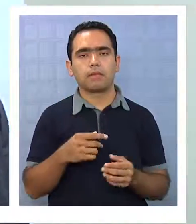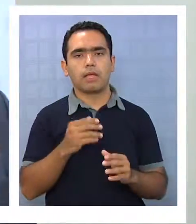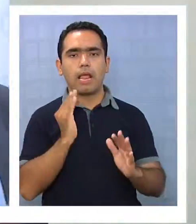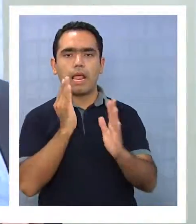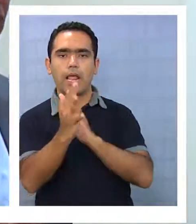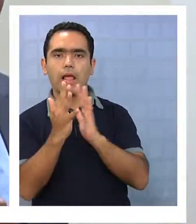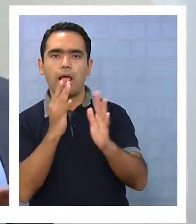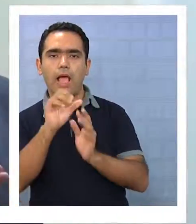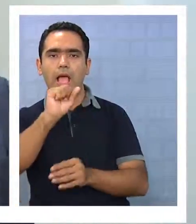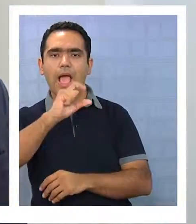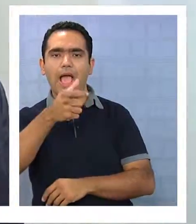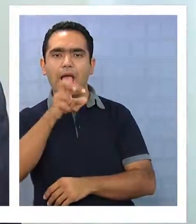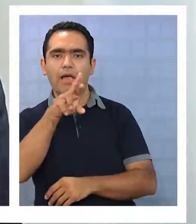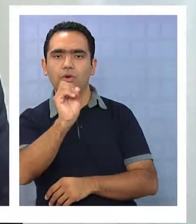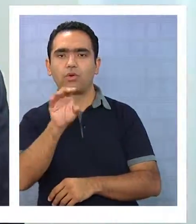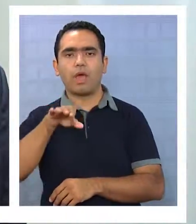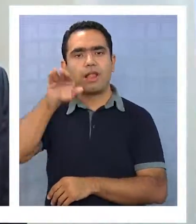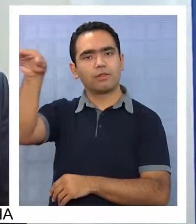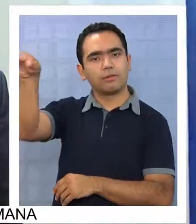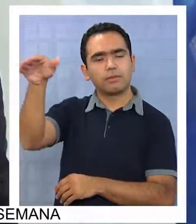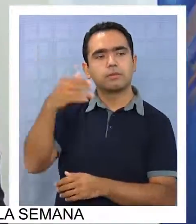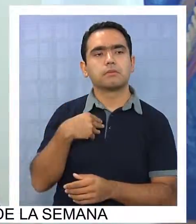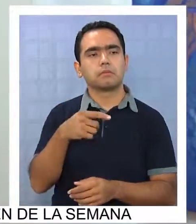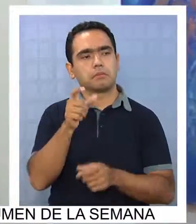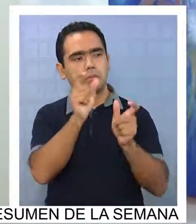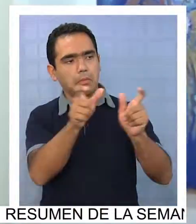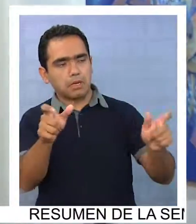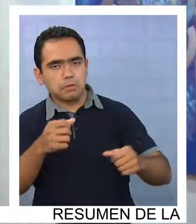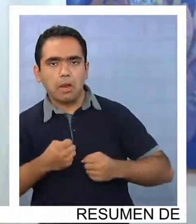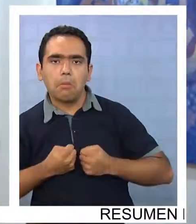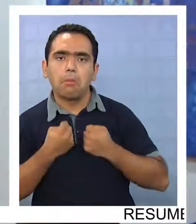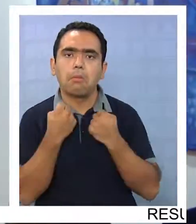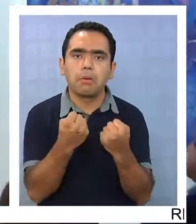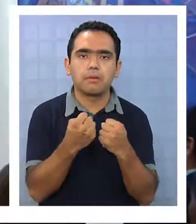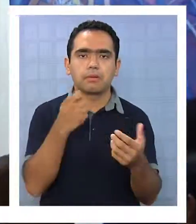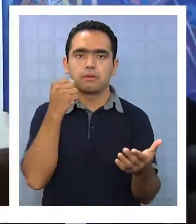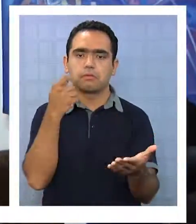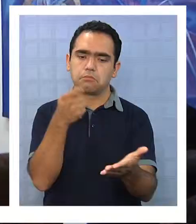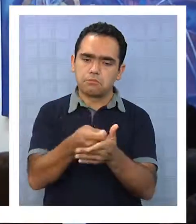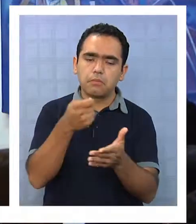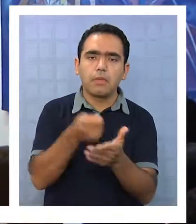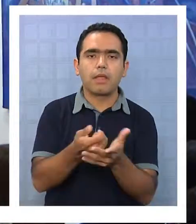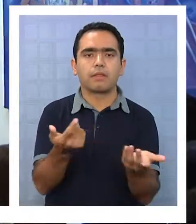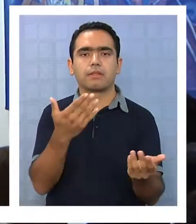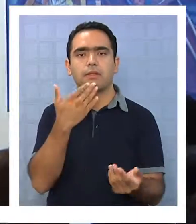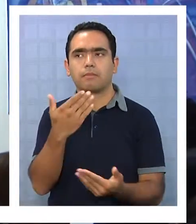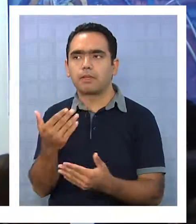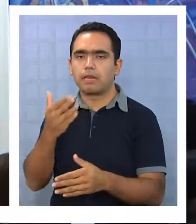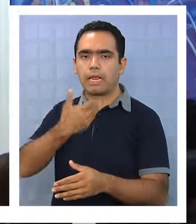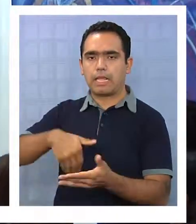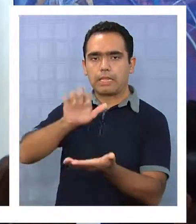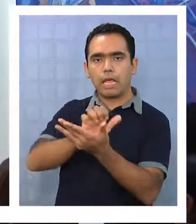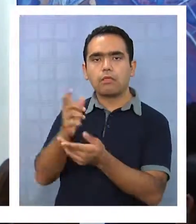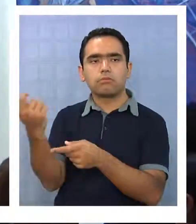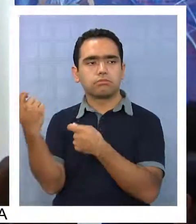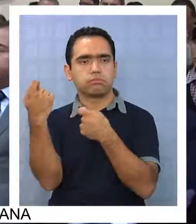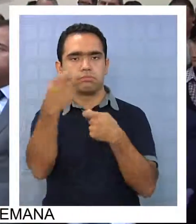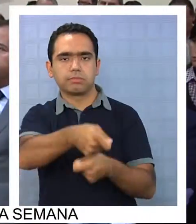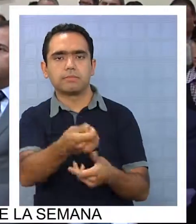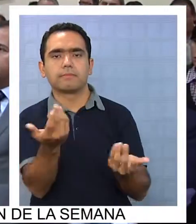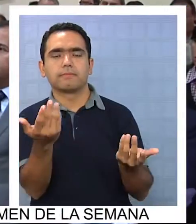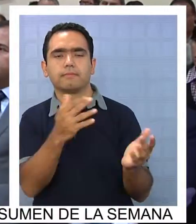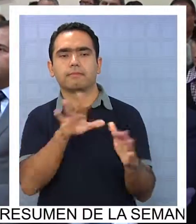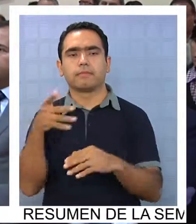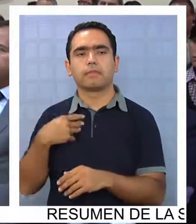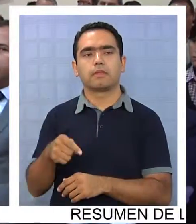de alto auspicio, en fin, gente emprendedora que se la juega, que arriesga, que invierte y que recibe un apoyo del Estado para esa inversión.